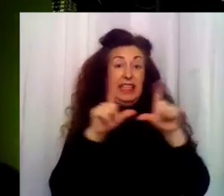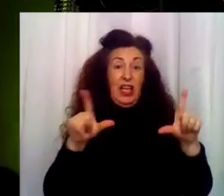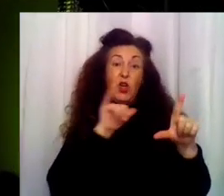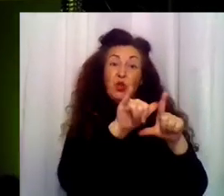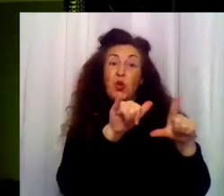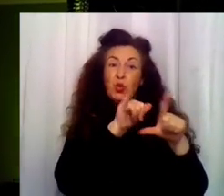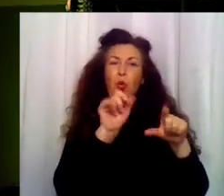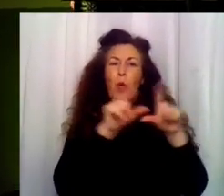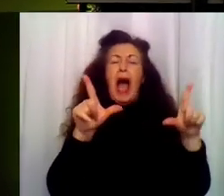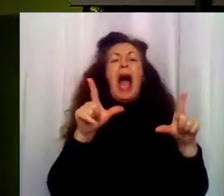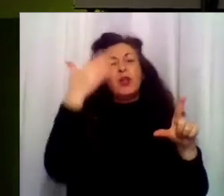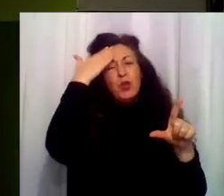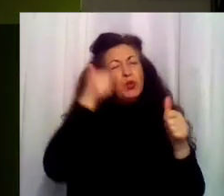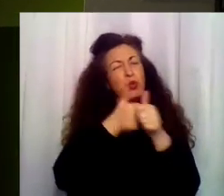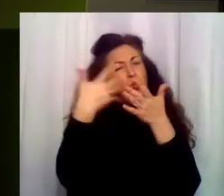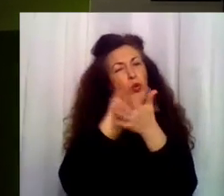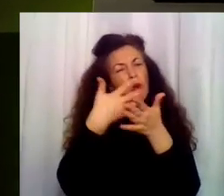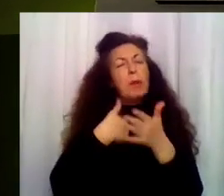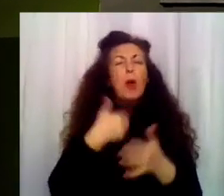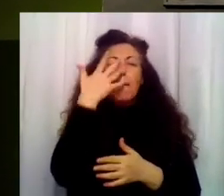Ulises me llama maestro, ¿no es gracioso?